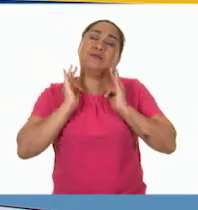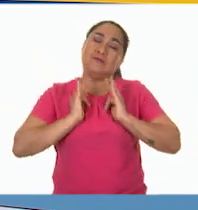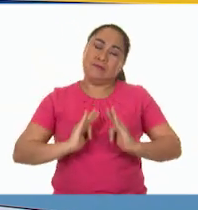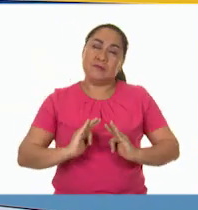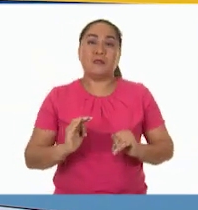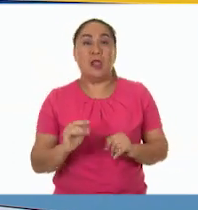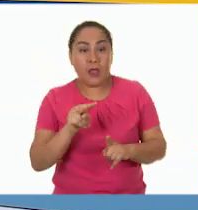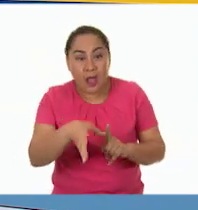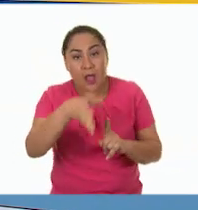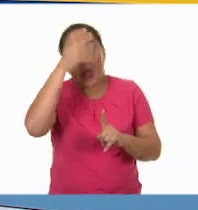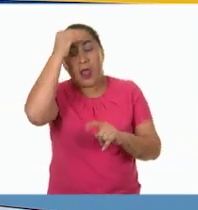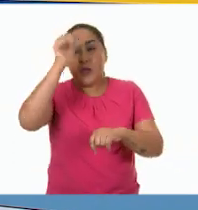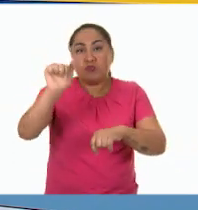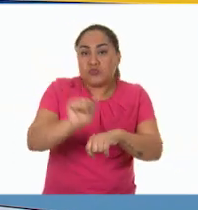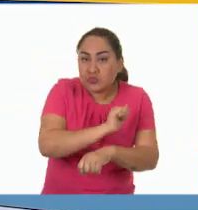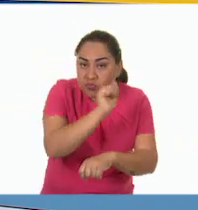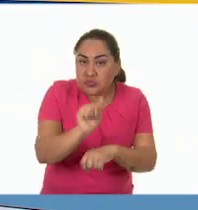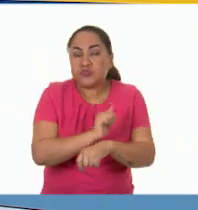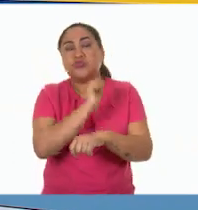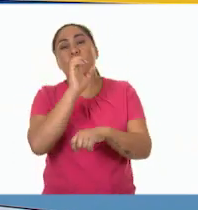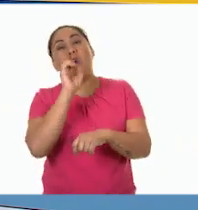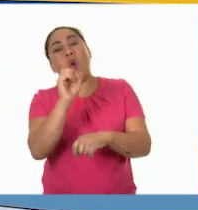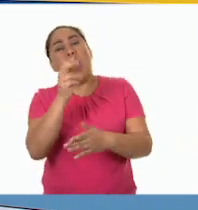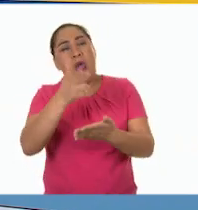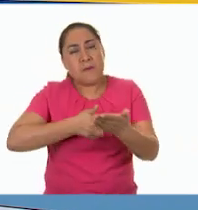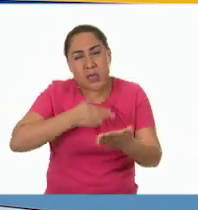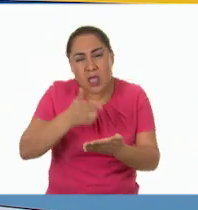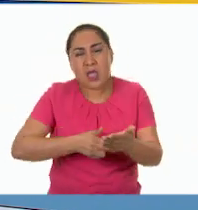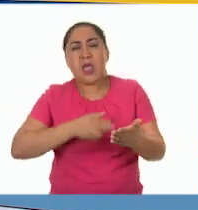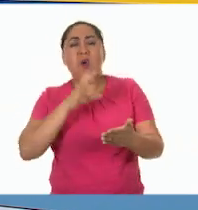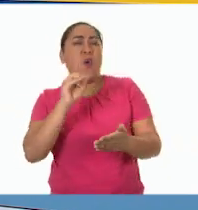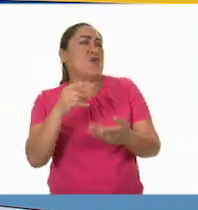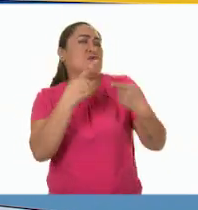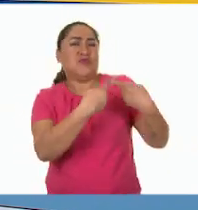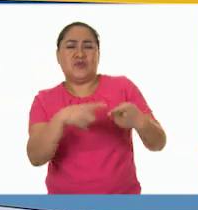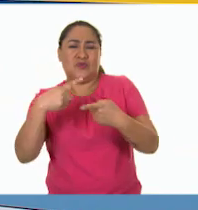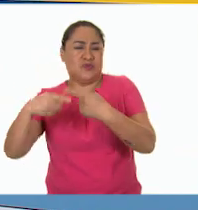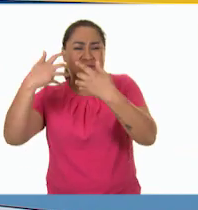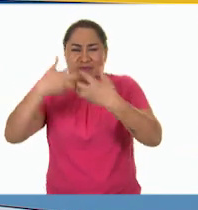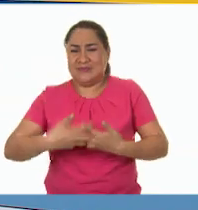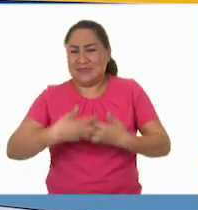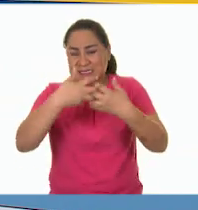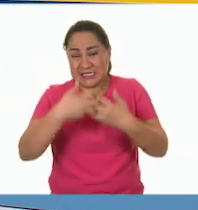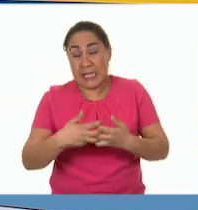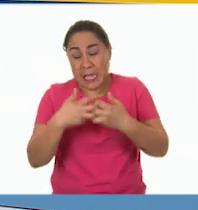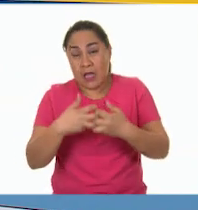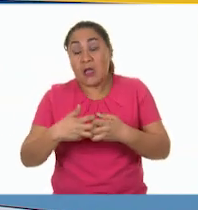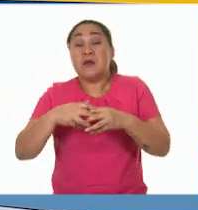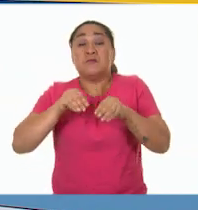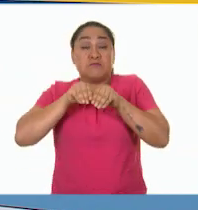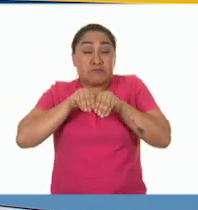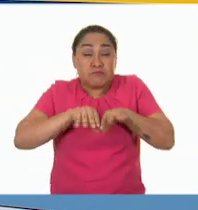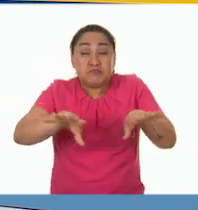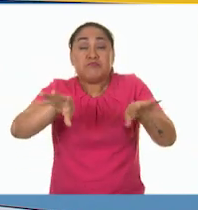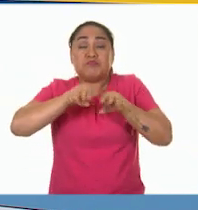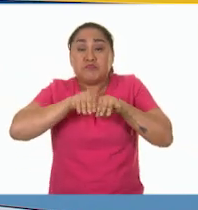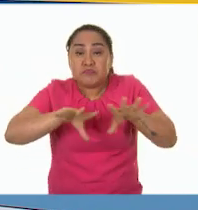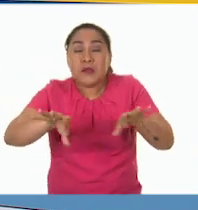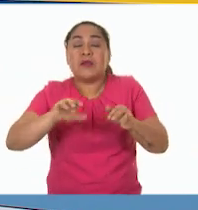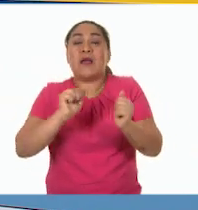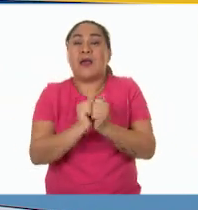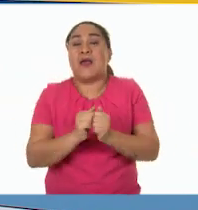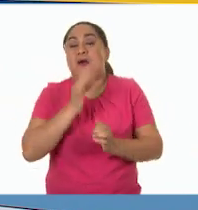automóviles, electrodomésticos, herramientas, productos industriales, todo eso inundaba las pantallas con